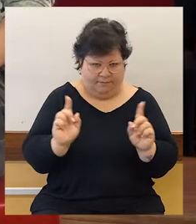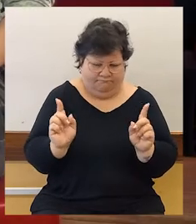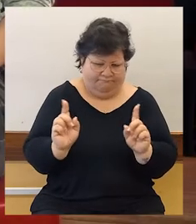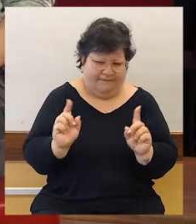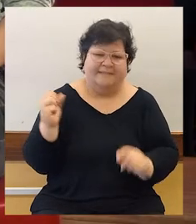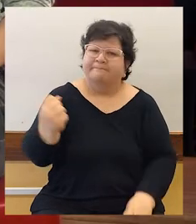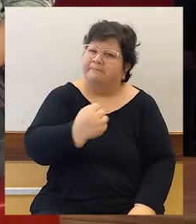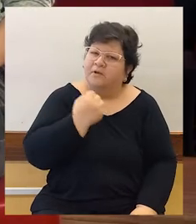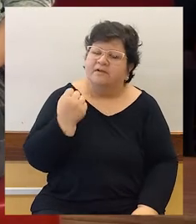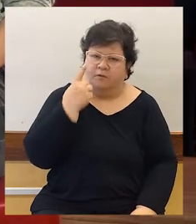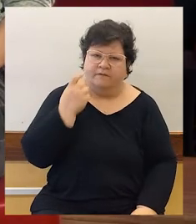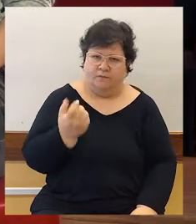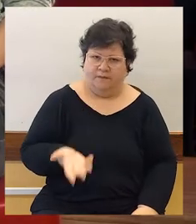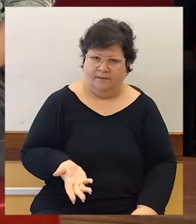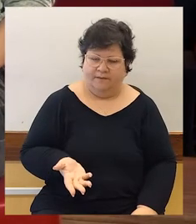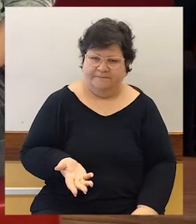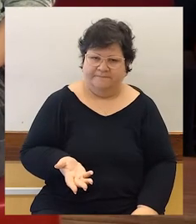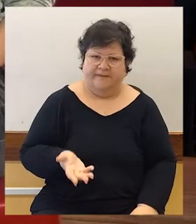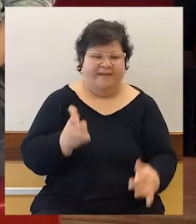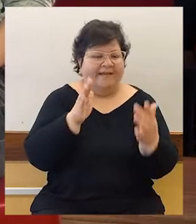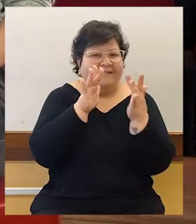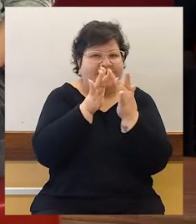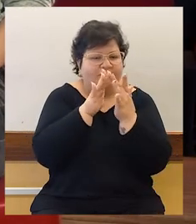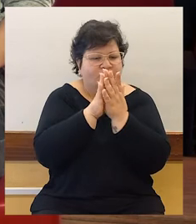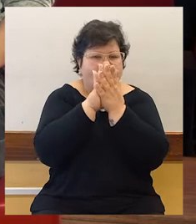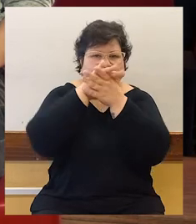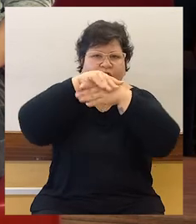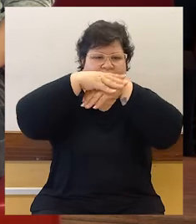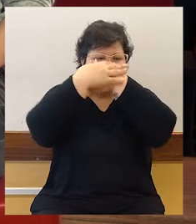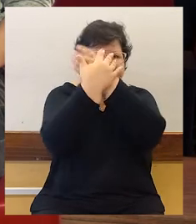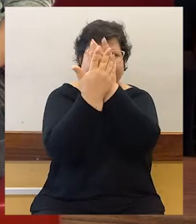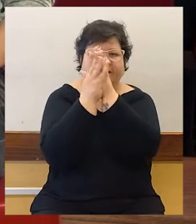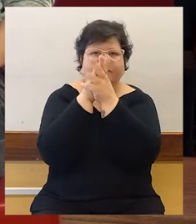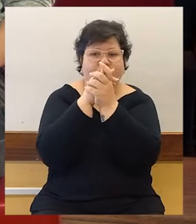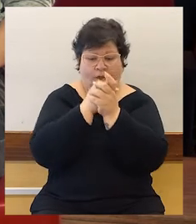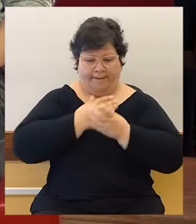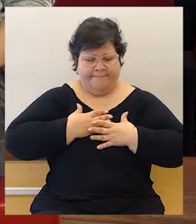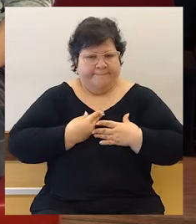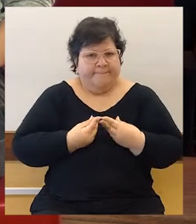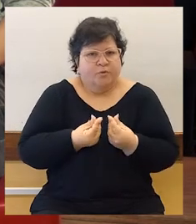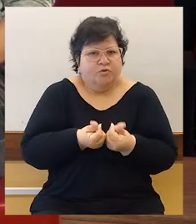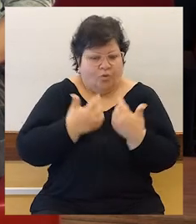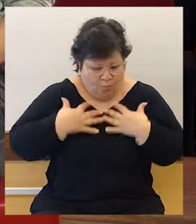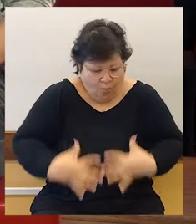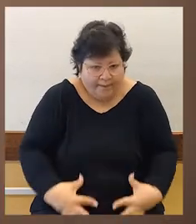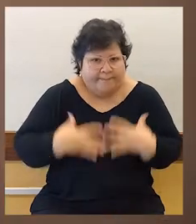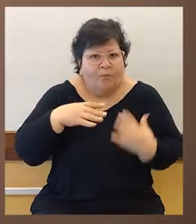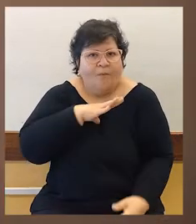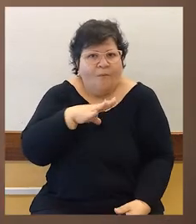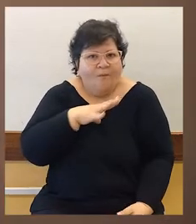importantísimo, ¿no? El tacto, el contacto, la emoción está mucho en el cuerpo y eso